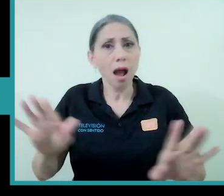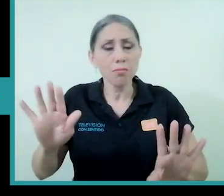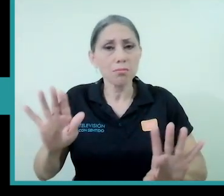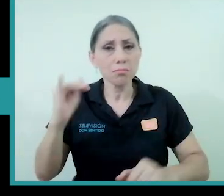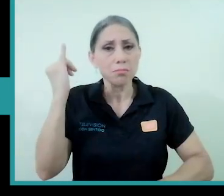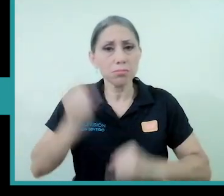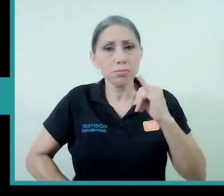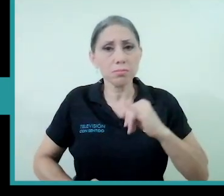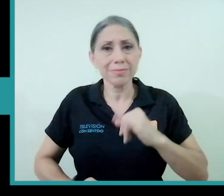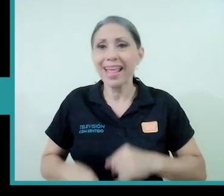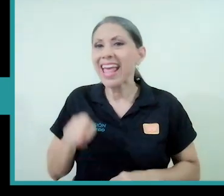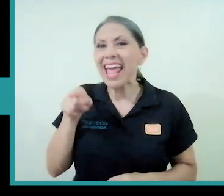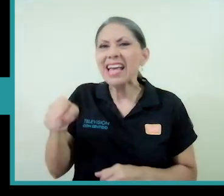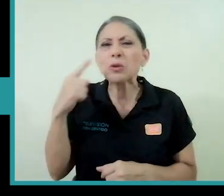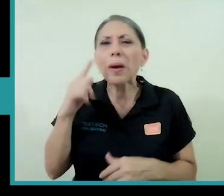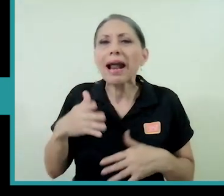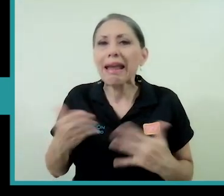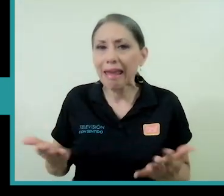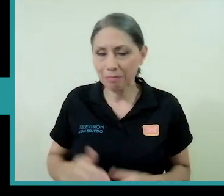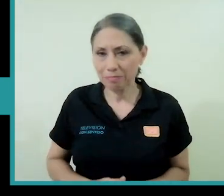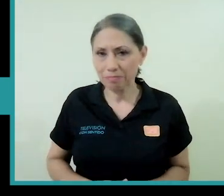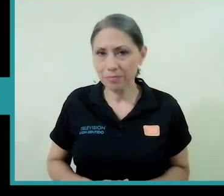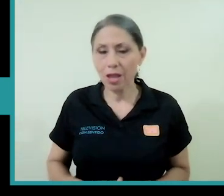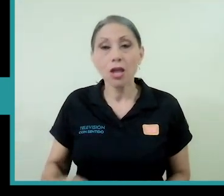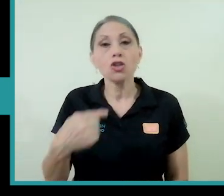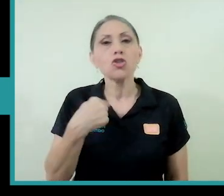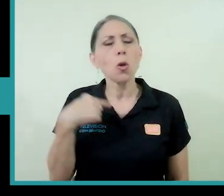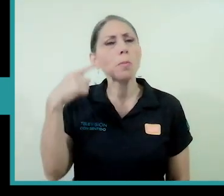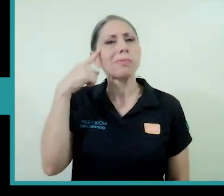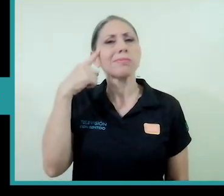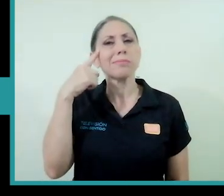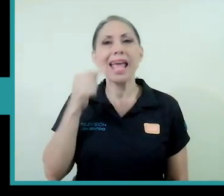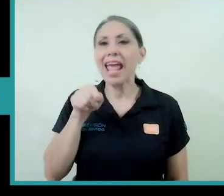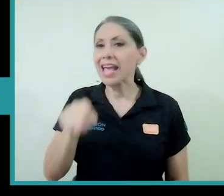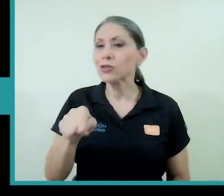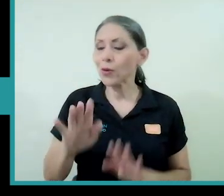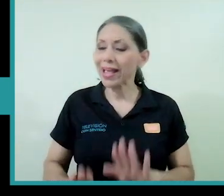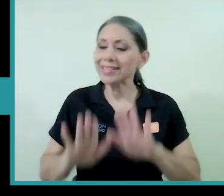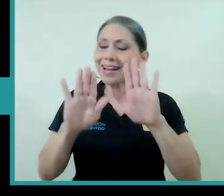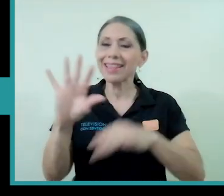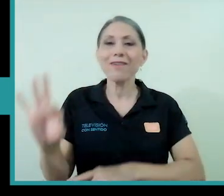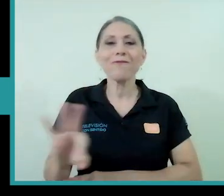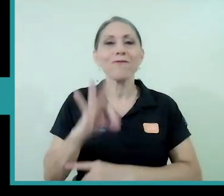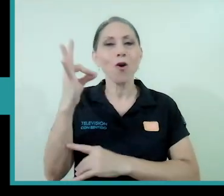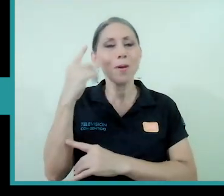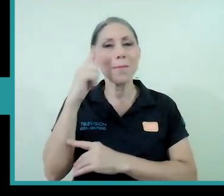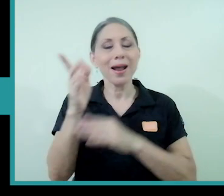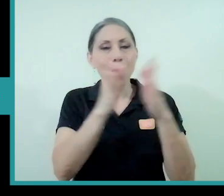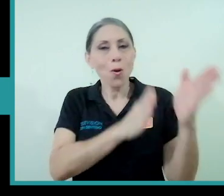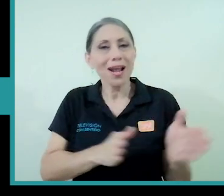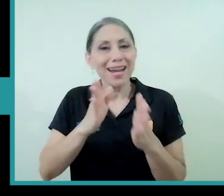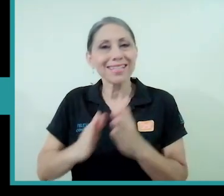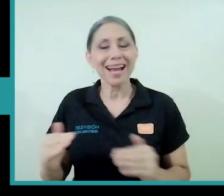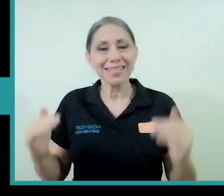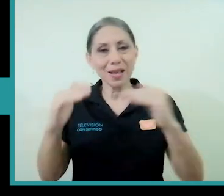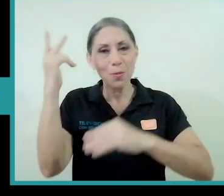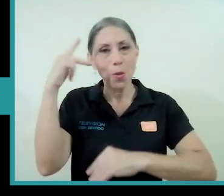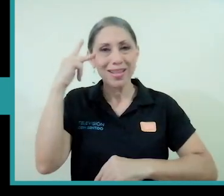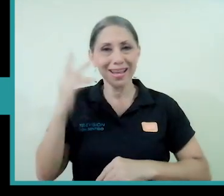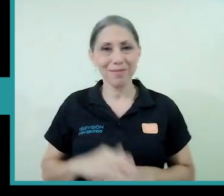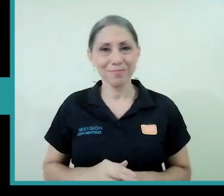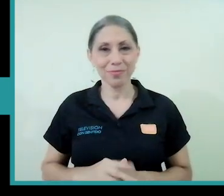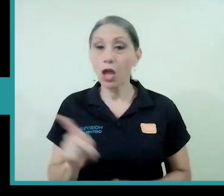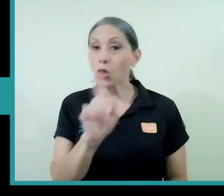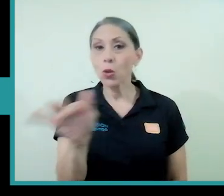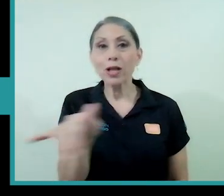¿Para qué es útil esto? Pues yo lo que interpreto es que da una magnífica forma de organizarse políticamente. Es que no es lo